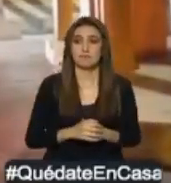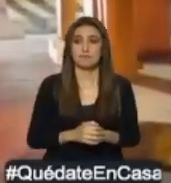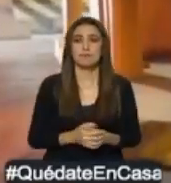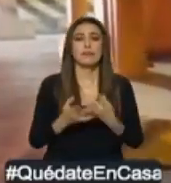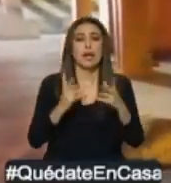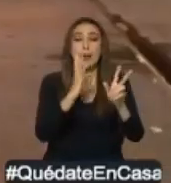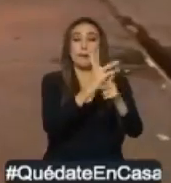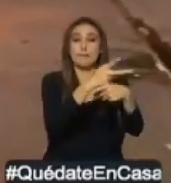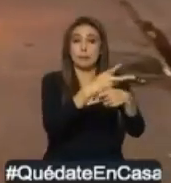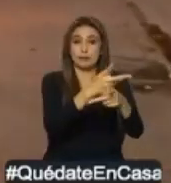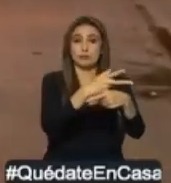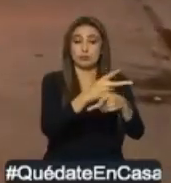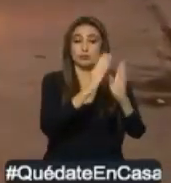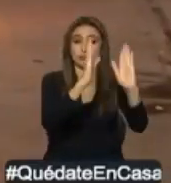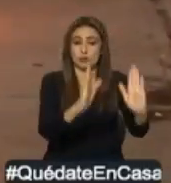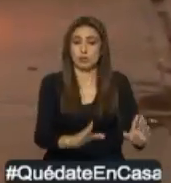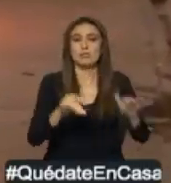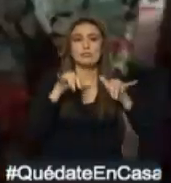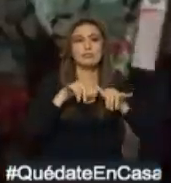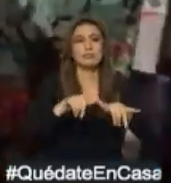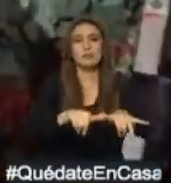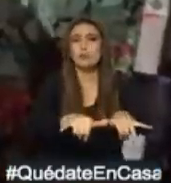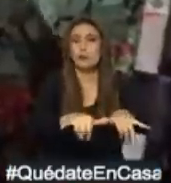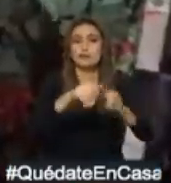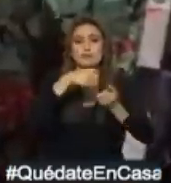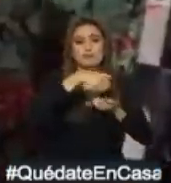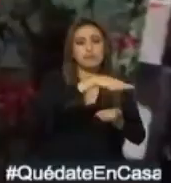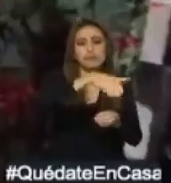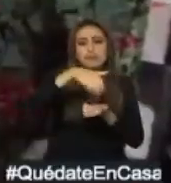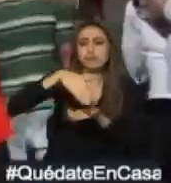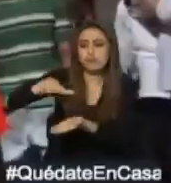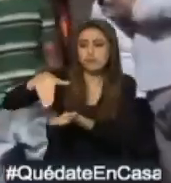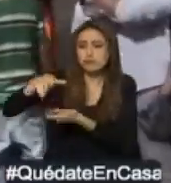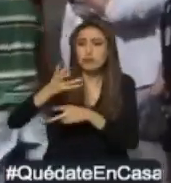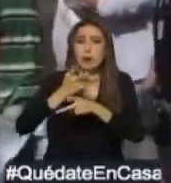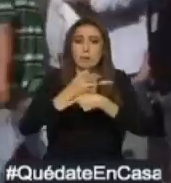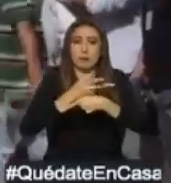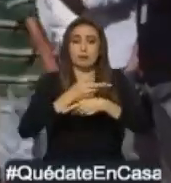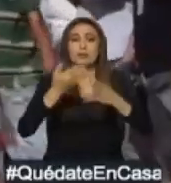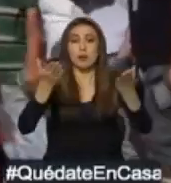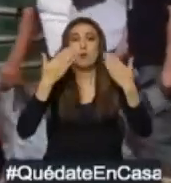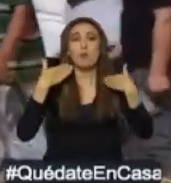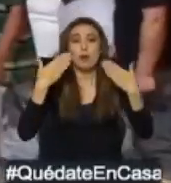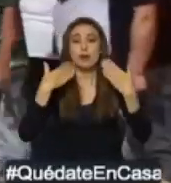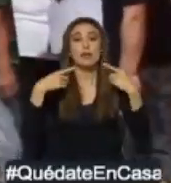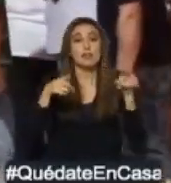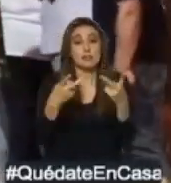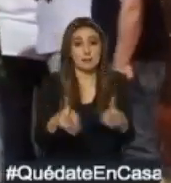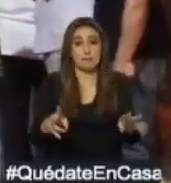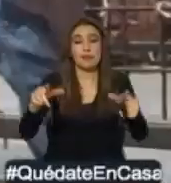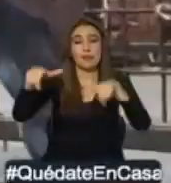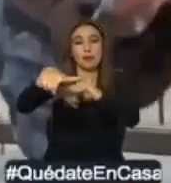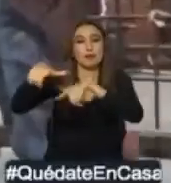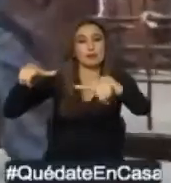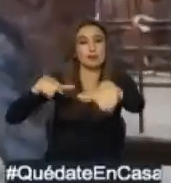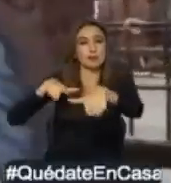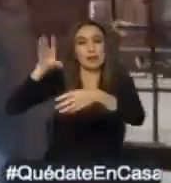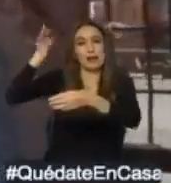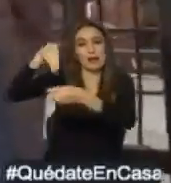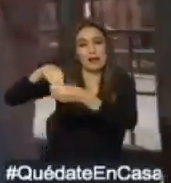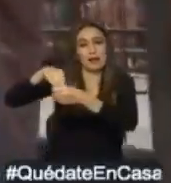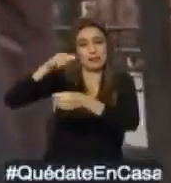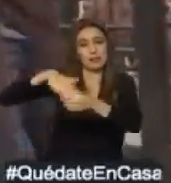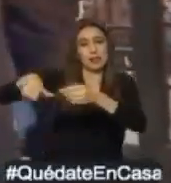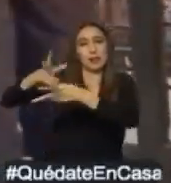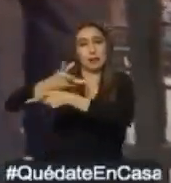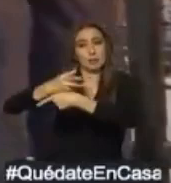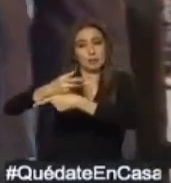Productores ecuatorianos siguen abasteciendo la ciudad de Guayaquil. Además, están implementando los corredores logísticos para abastecer a los 21